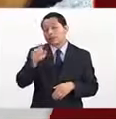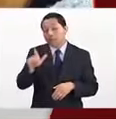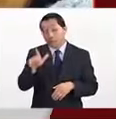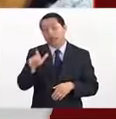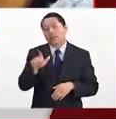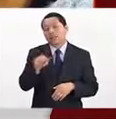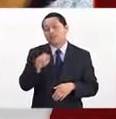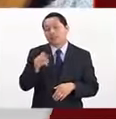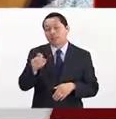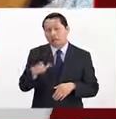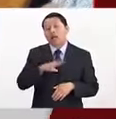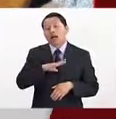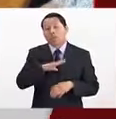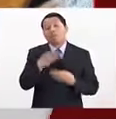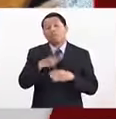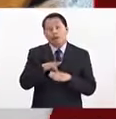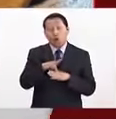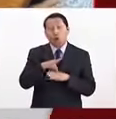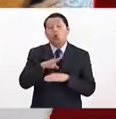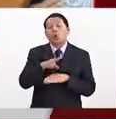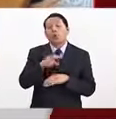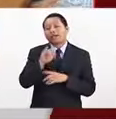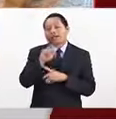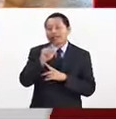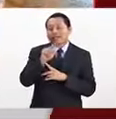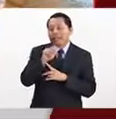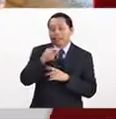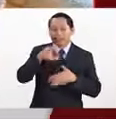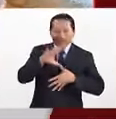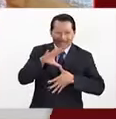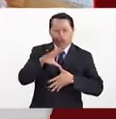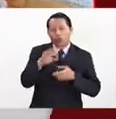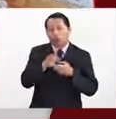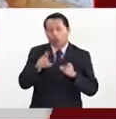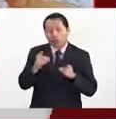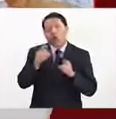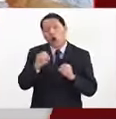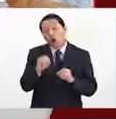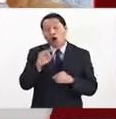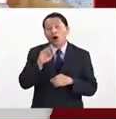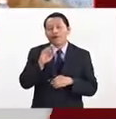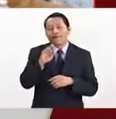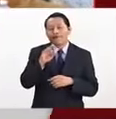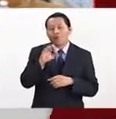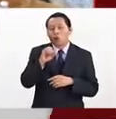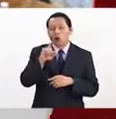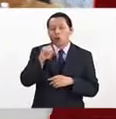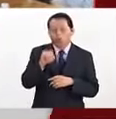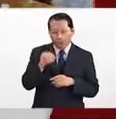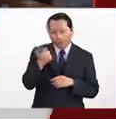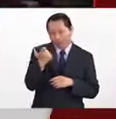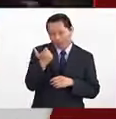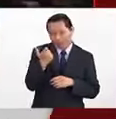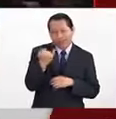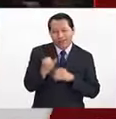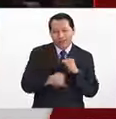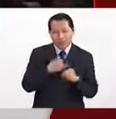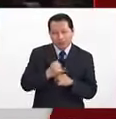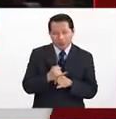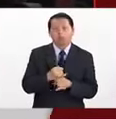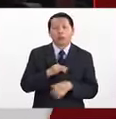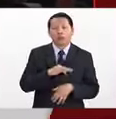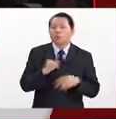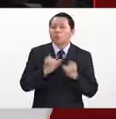como el Banco Interamericano de Desarrollo, el Banco Mundial o el Fondo Monetario Internacional. Pero también los formamos para